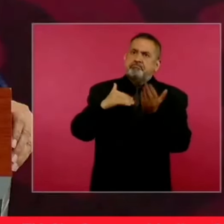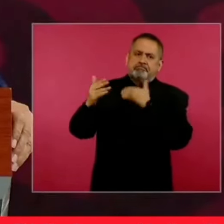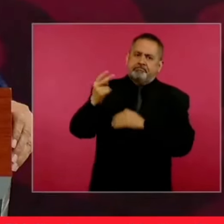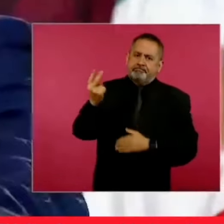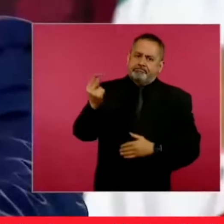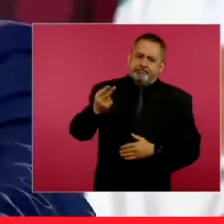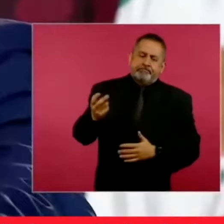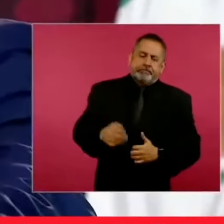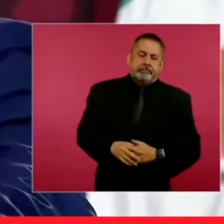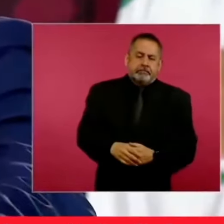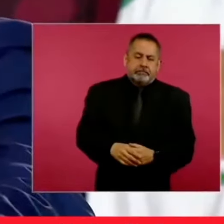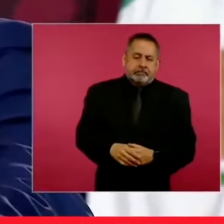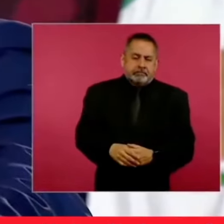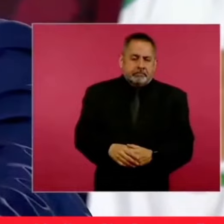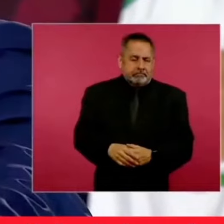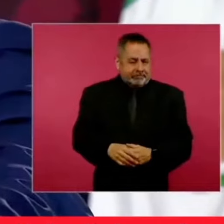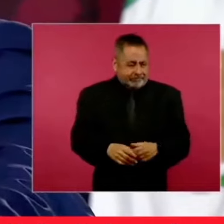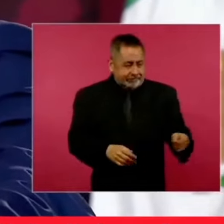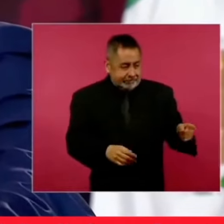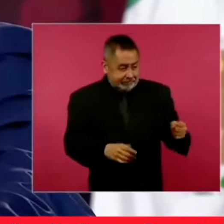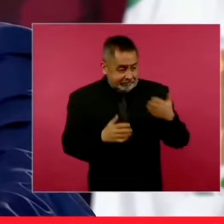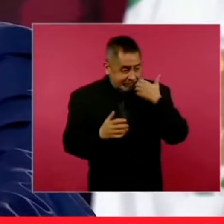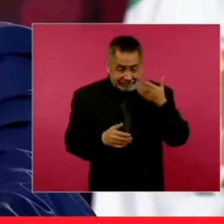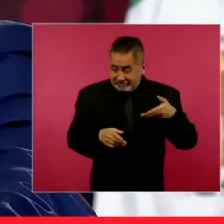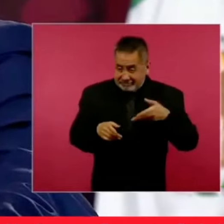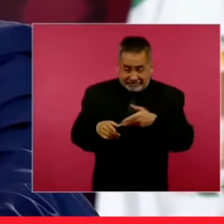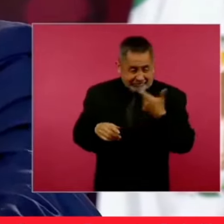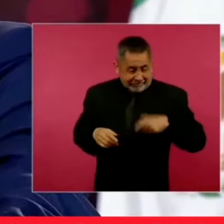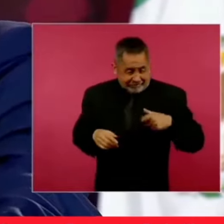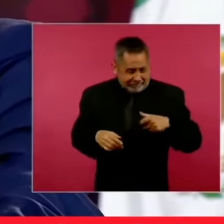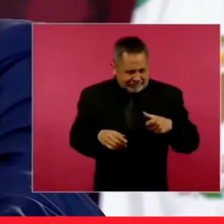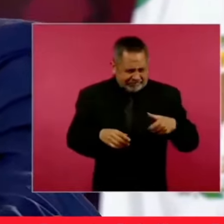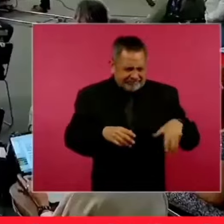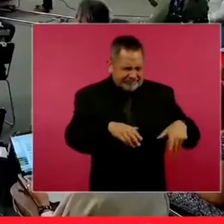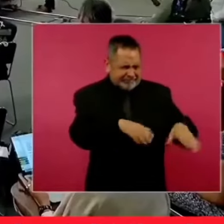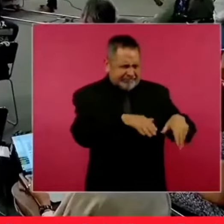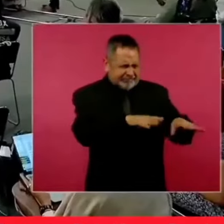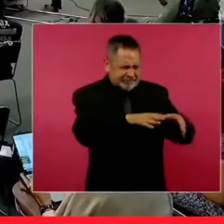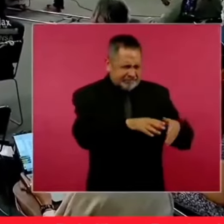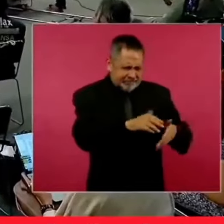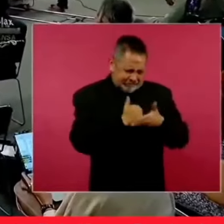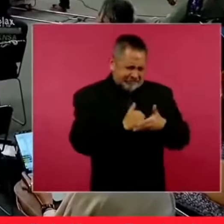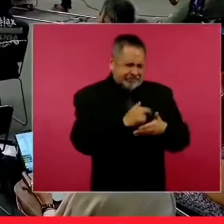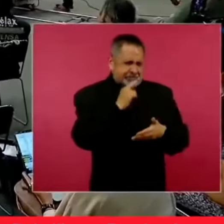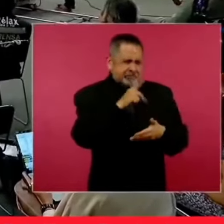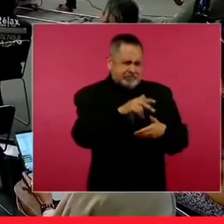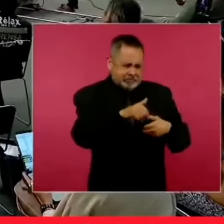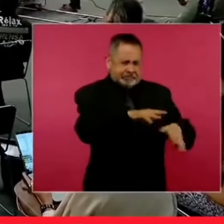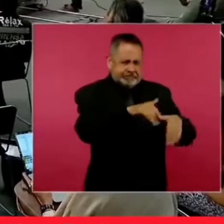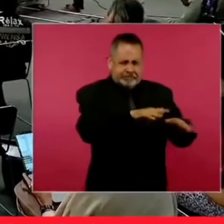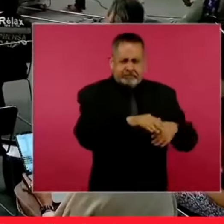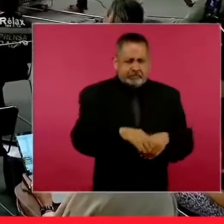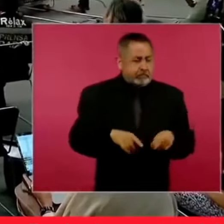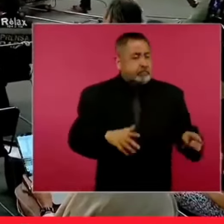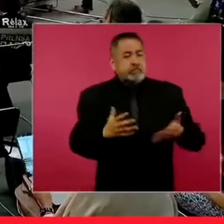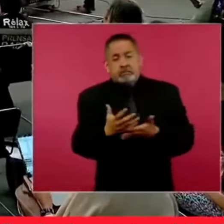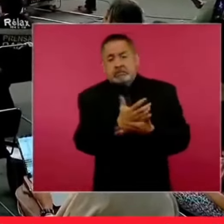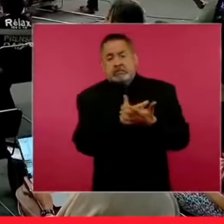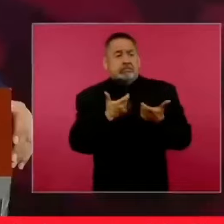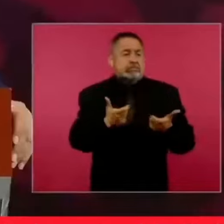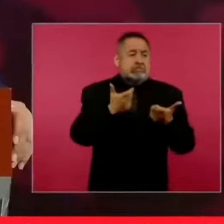Entonces, que nos ayuden los que les gusta el dinero, lo material,